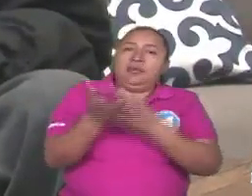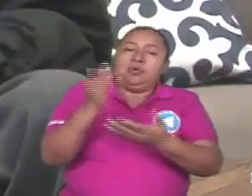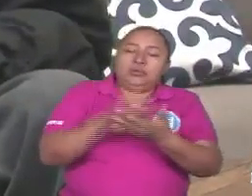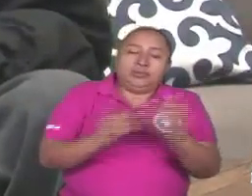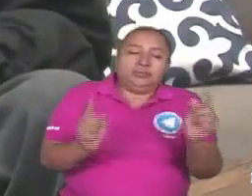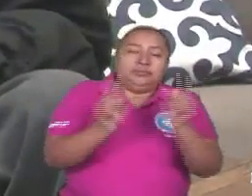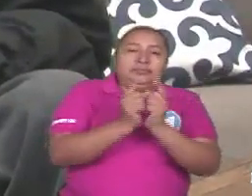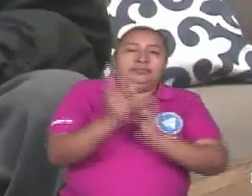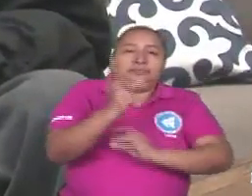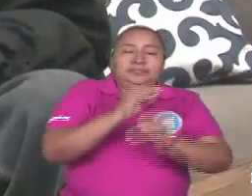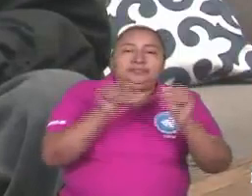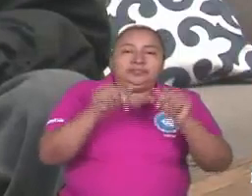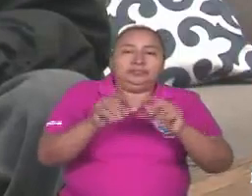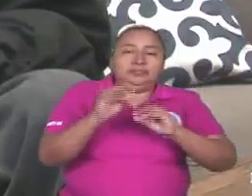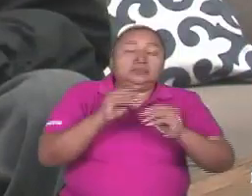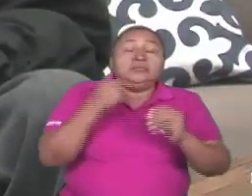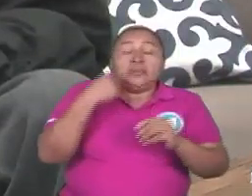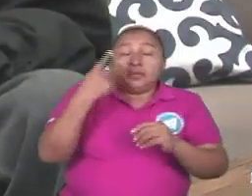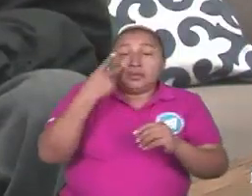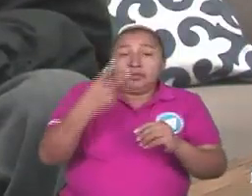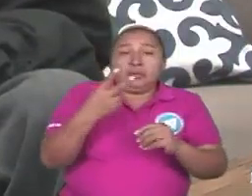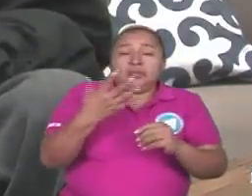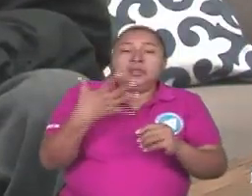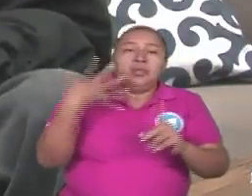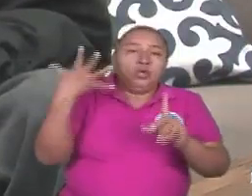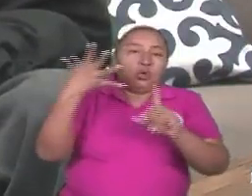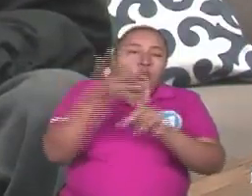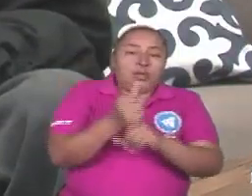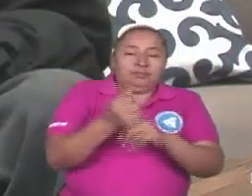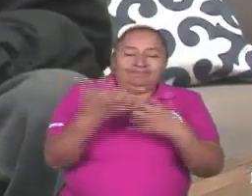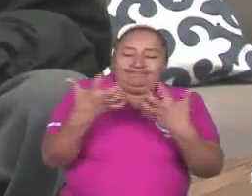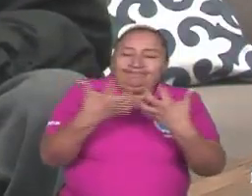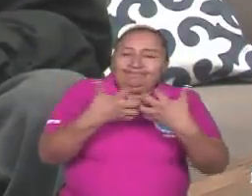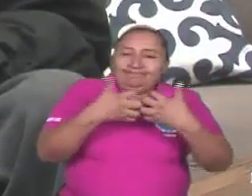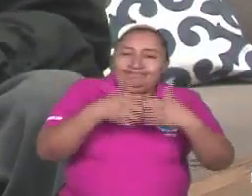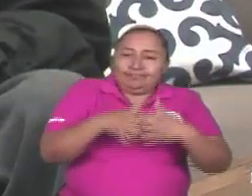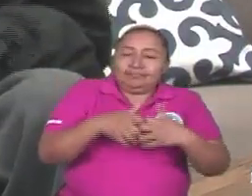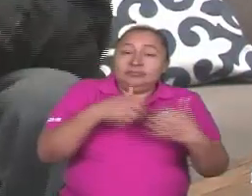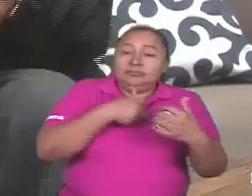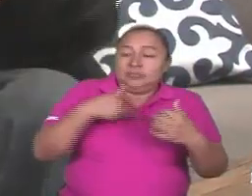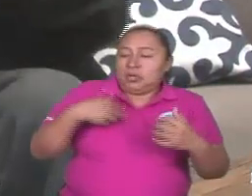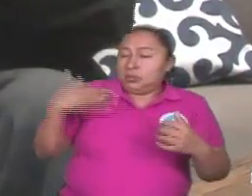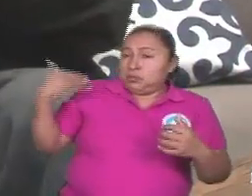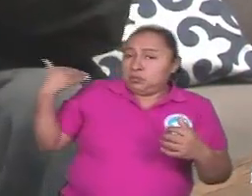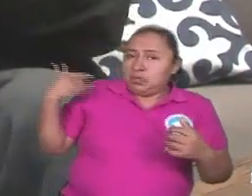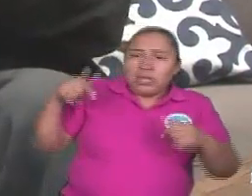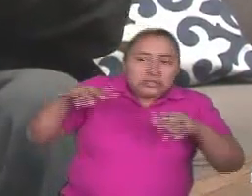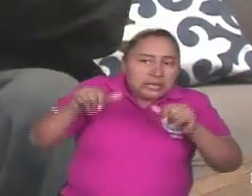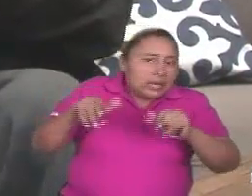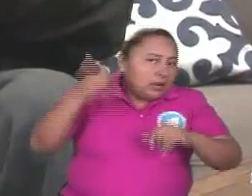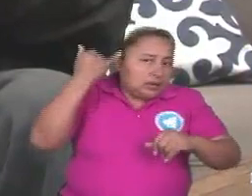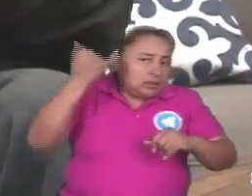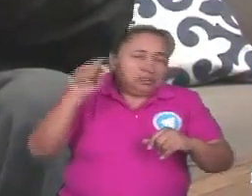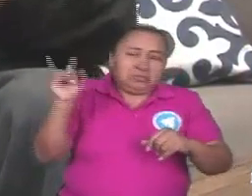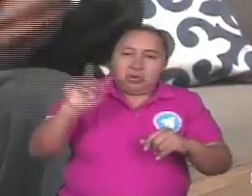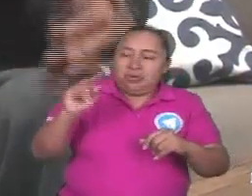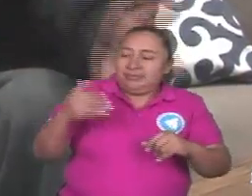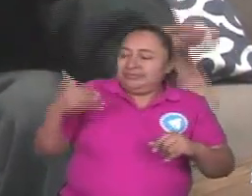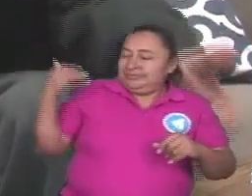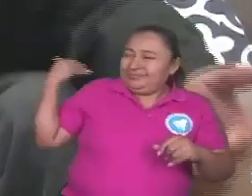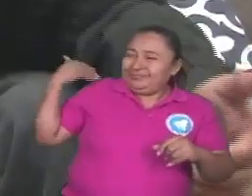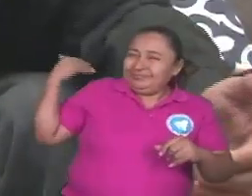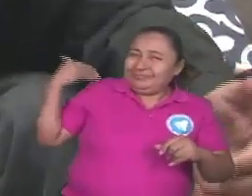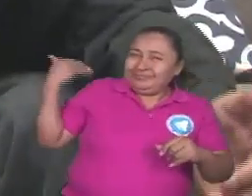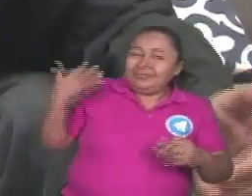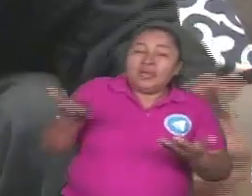ellos lograron articular y lo vienen haciendo desde hace rato. No es que ahorita se les ocurrió. No, que desde que